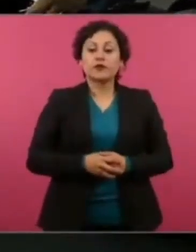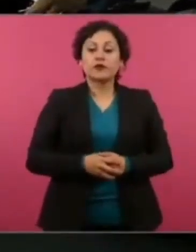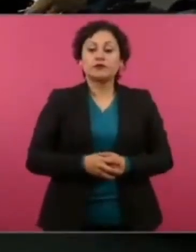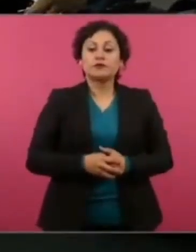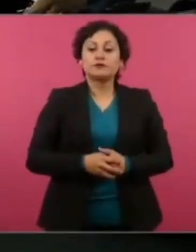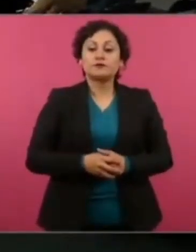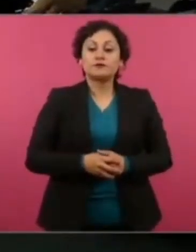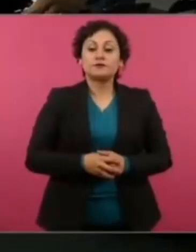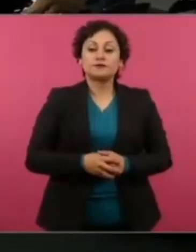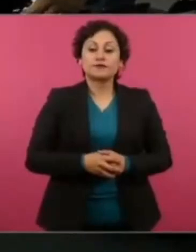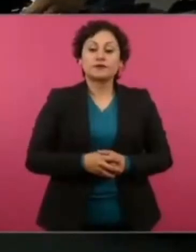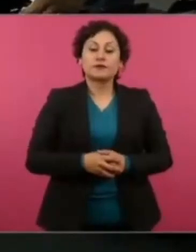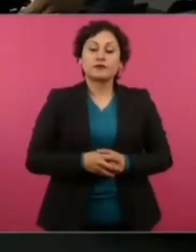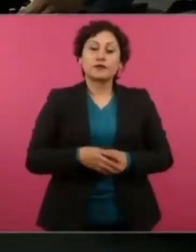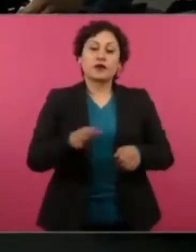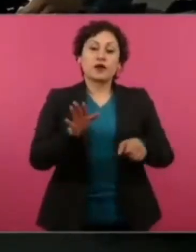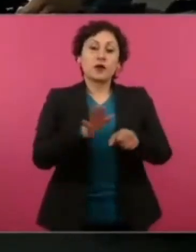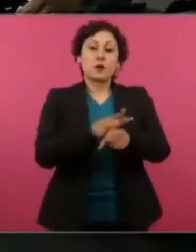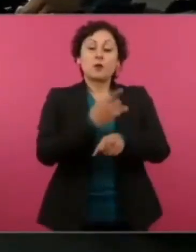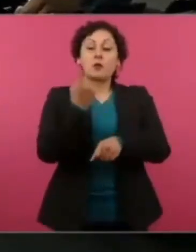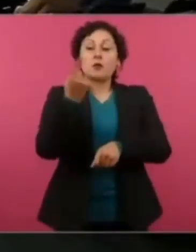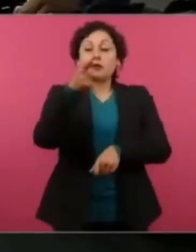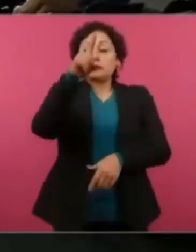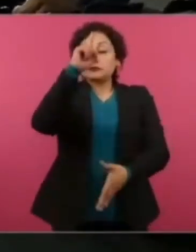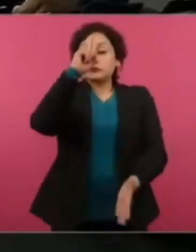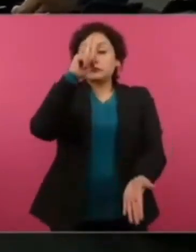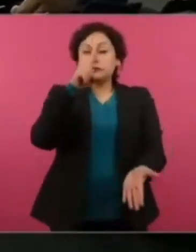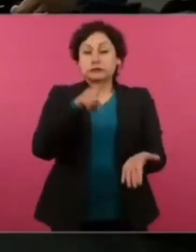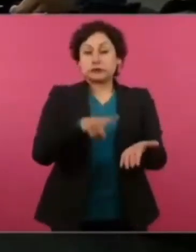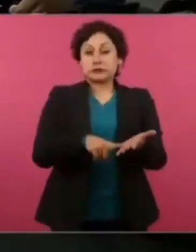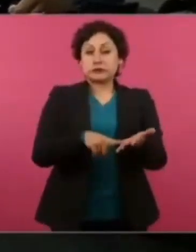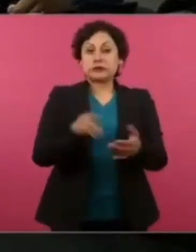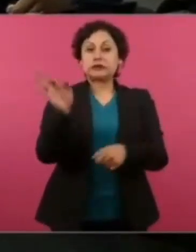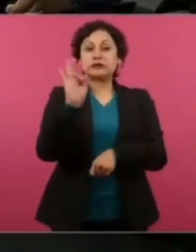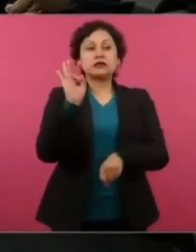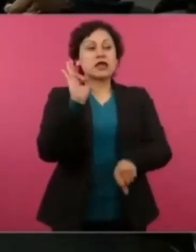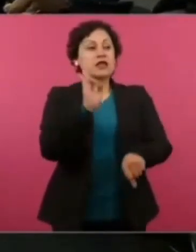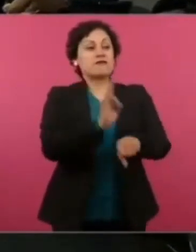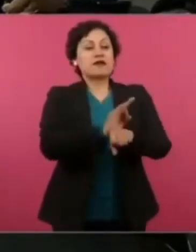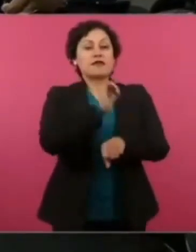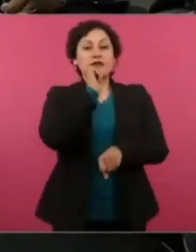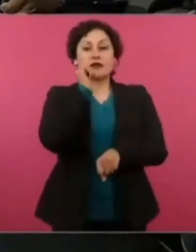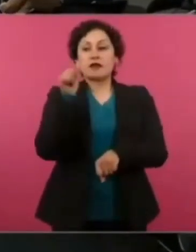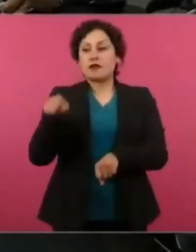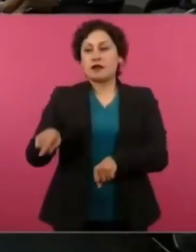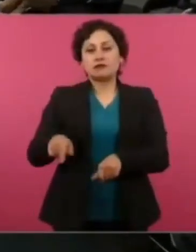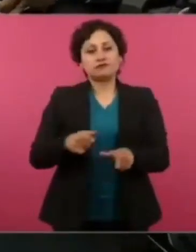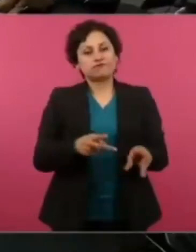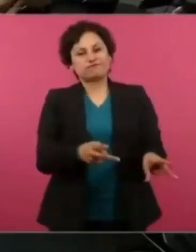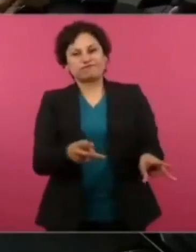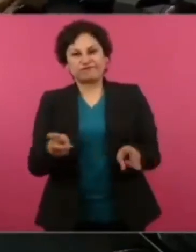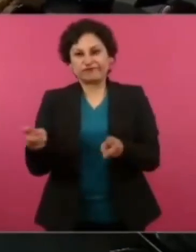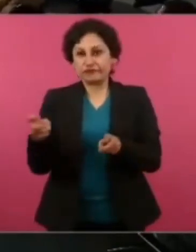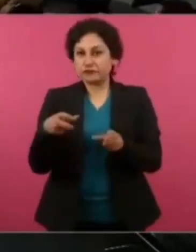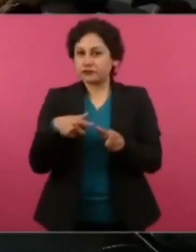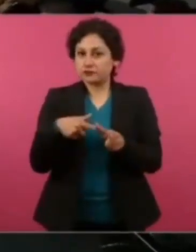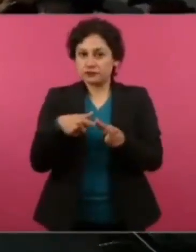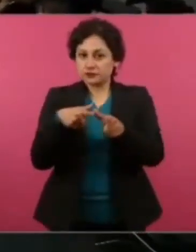Si no, atracan el interés público.